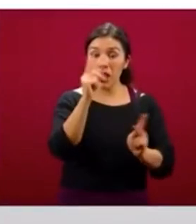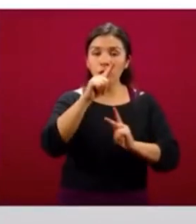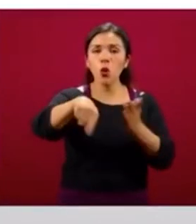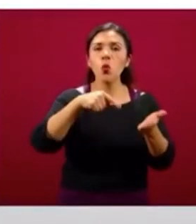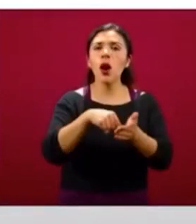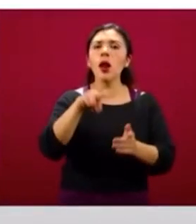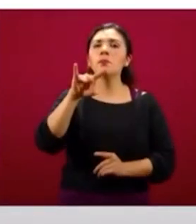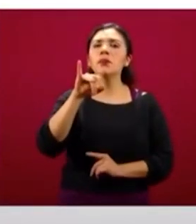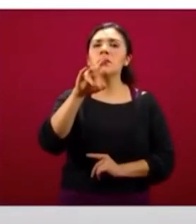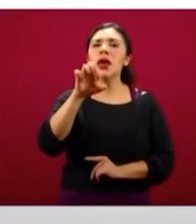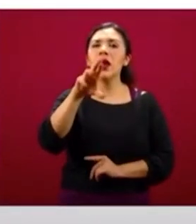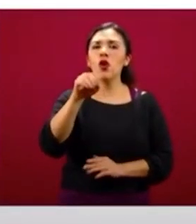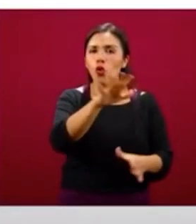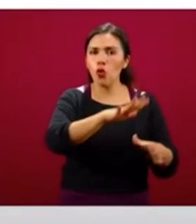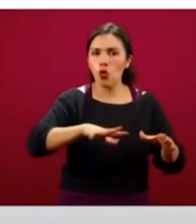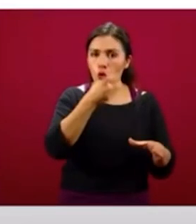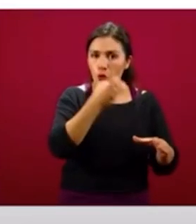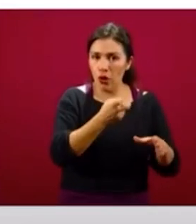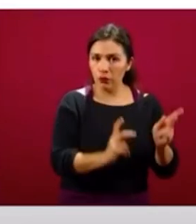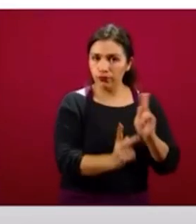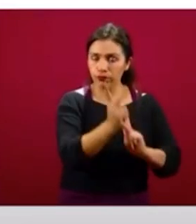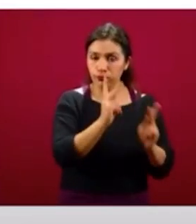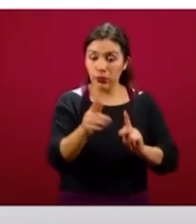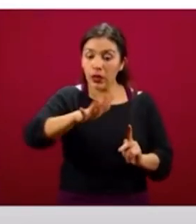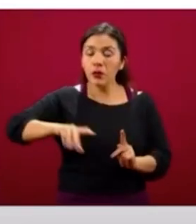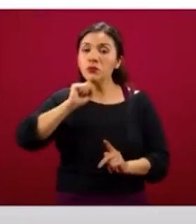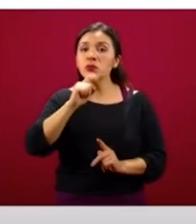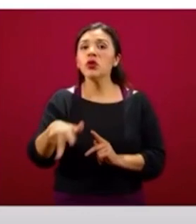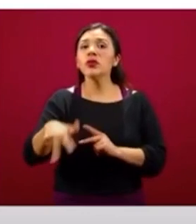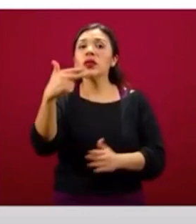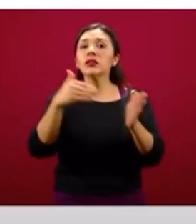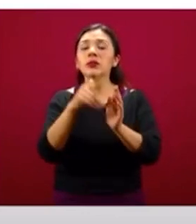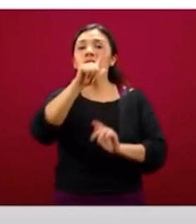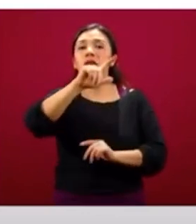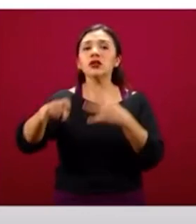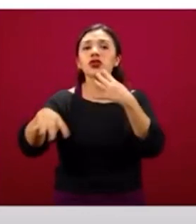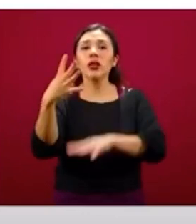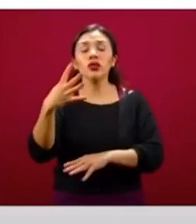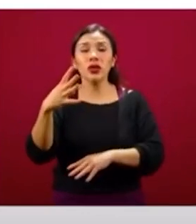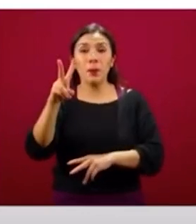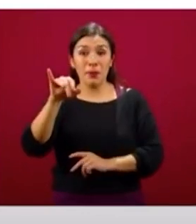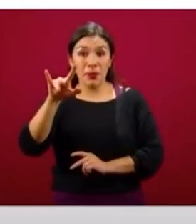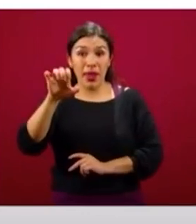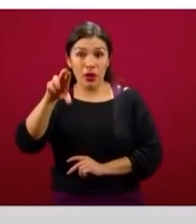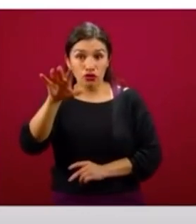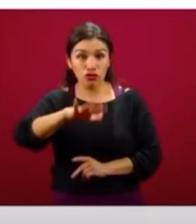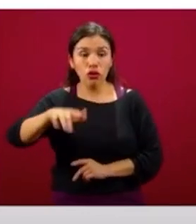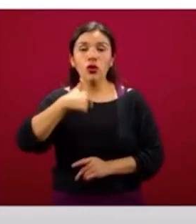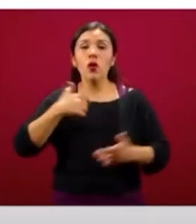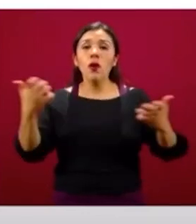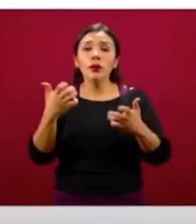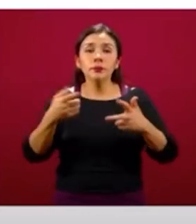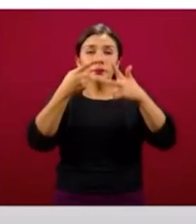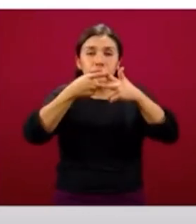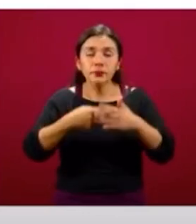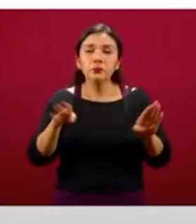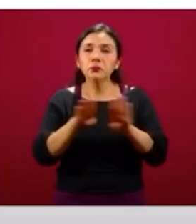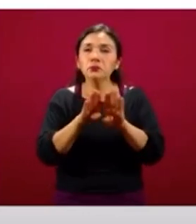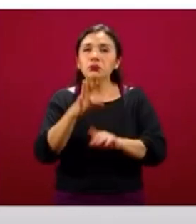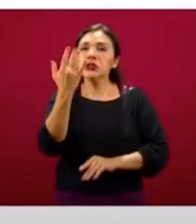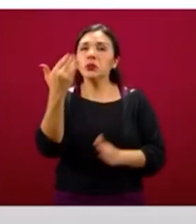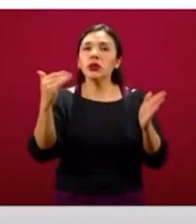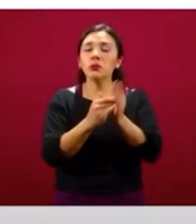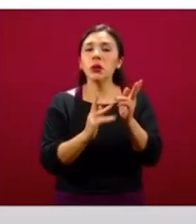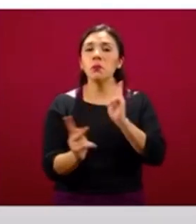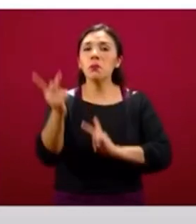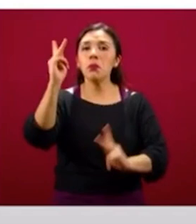viveros comunitarios. En estos 13 mil 714 viveros comunitarios vamos a producir un promedio de 50 mil